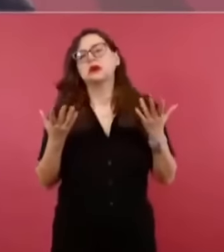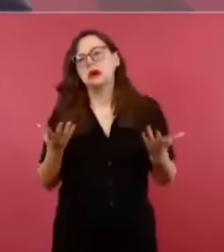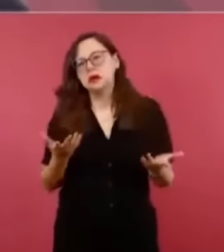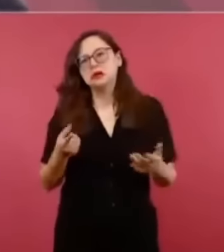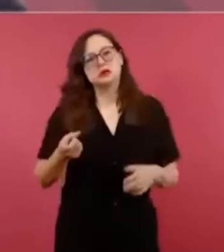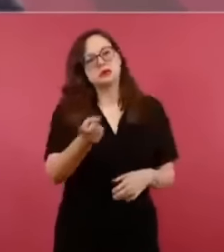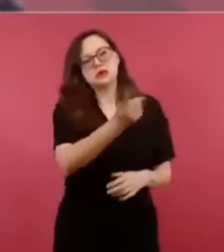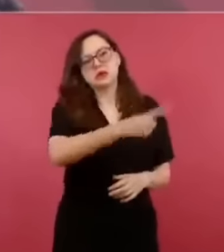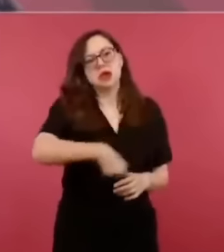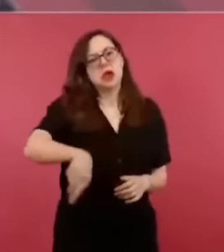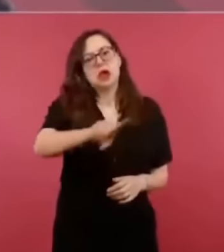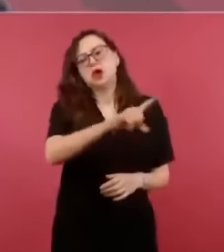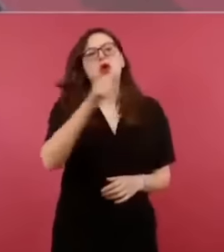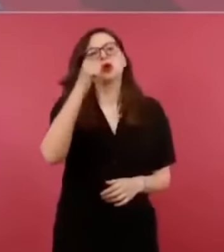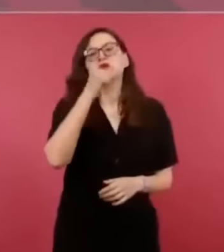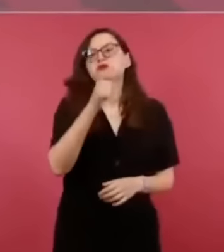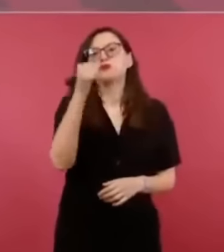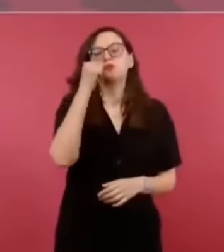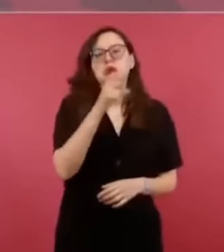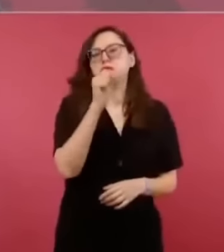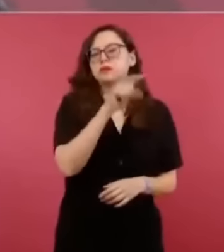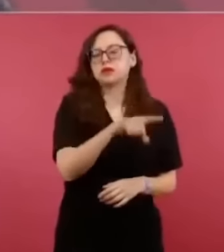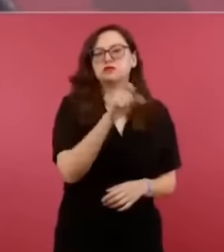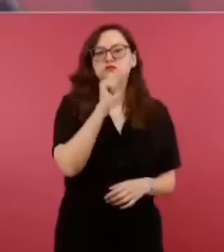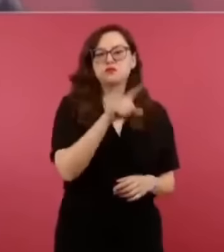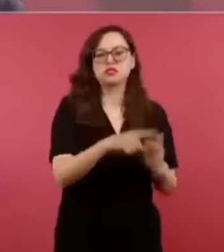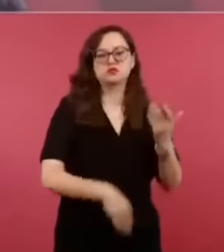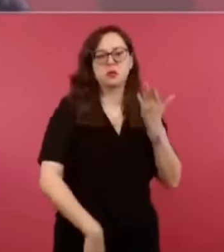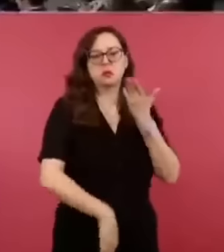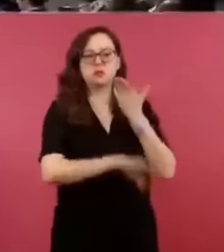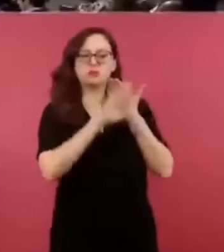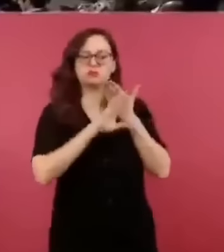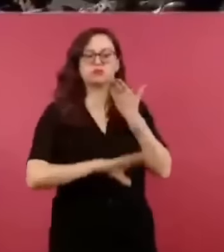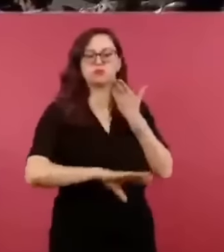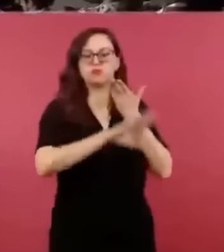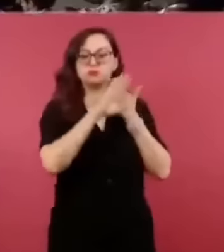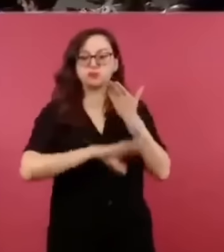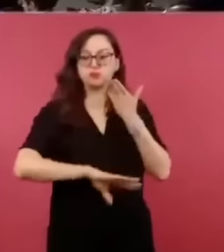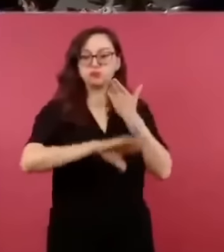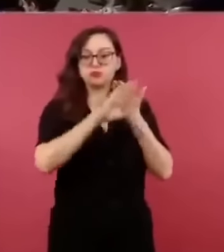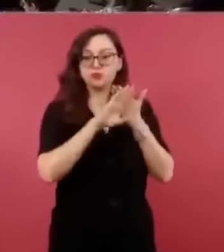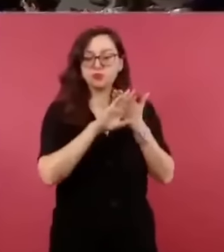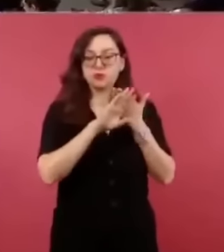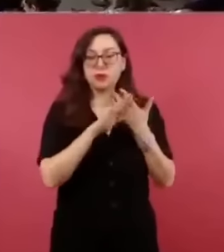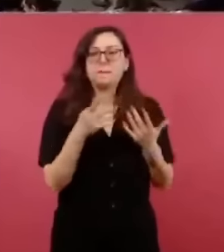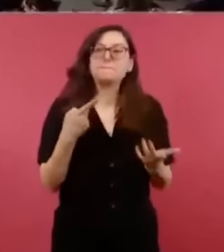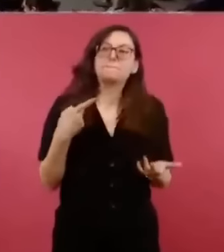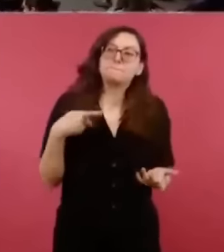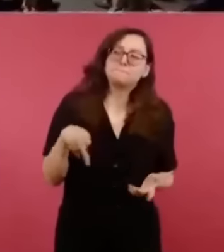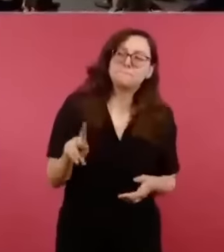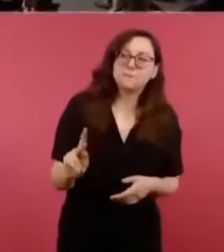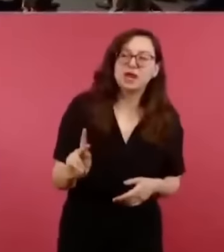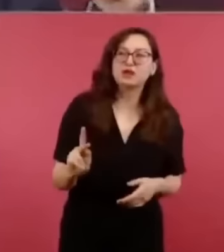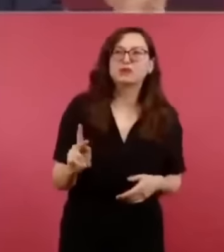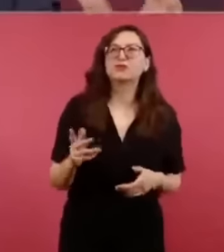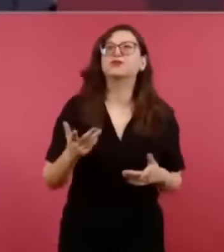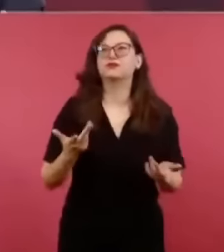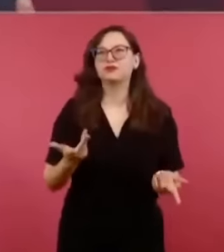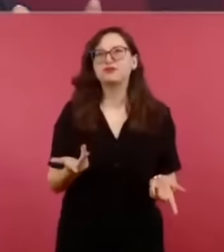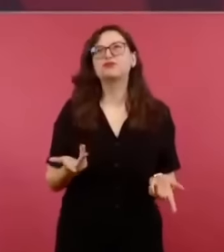todo lo que significa cuestionarnos, porque es un grupo